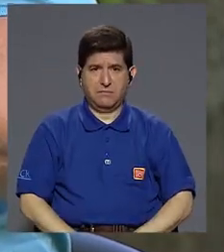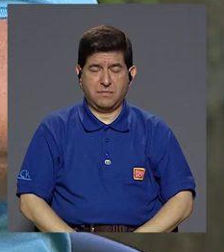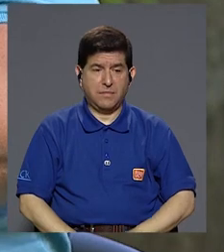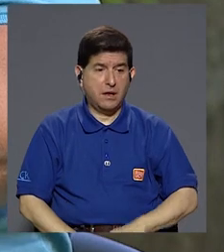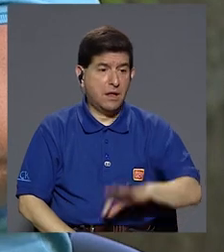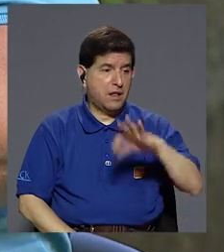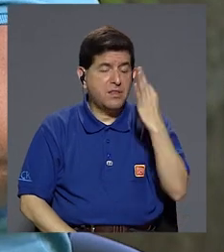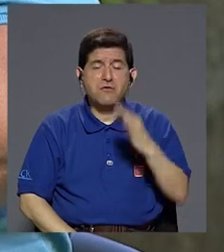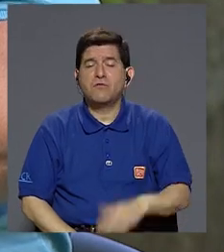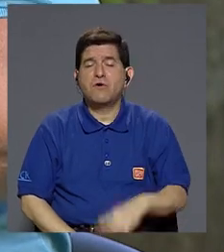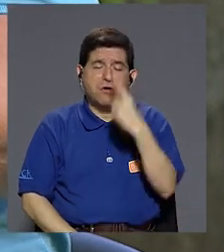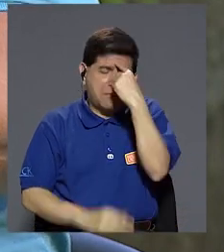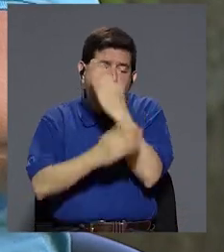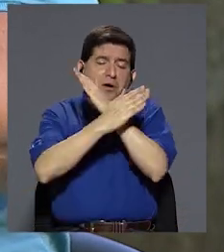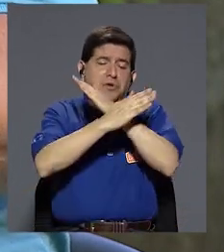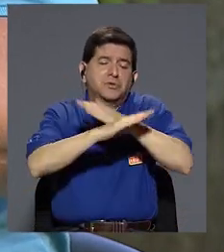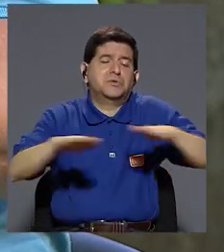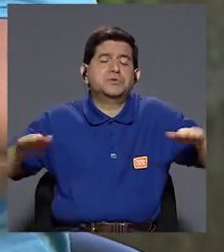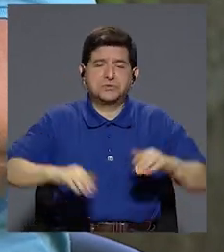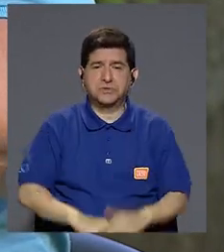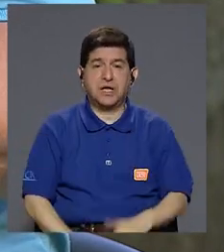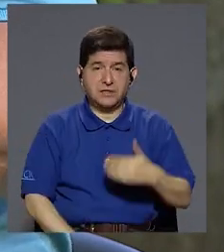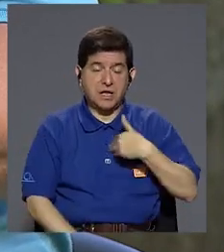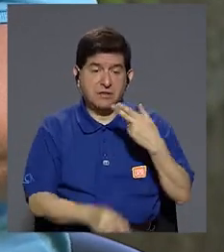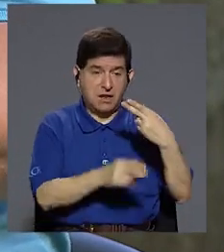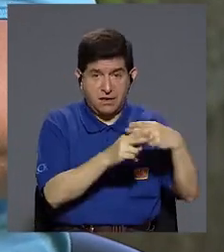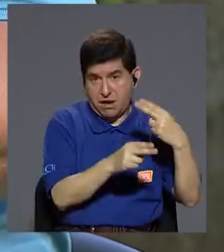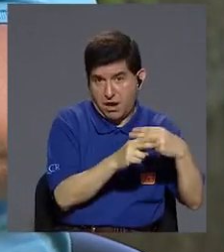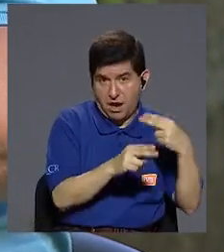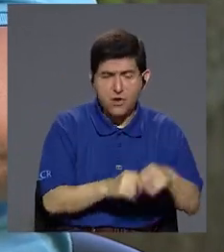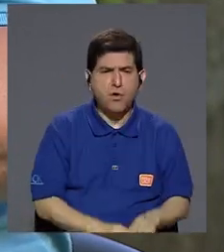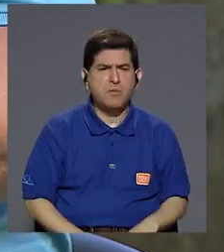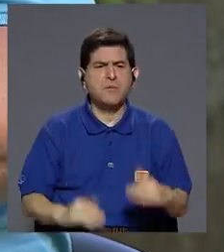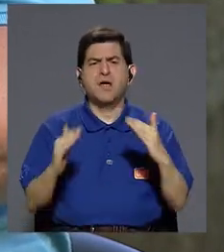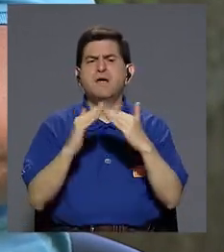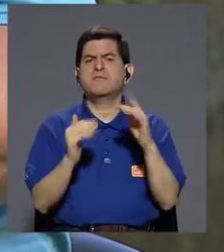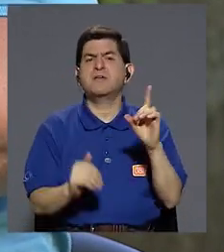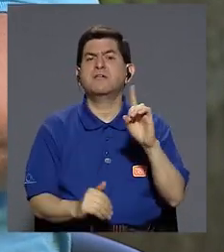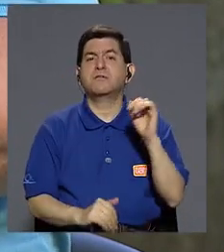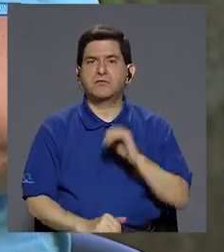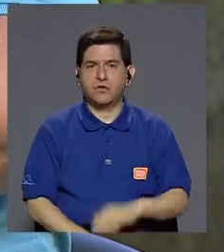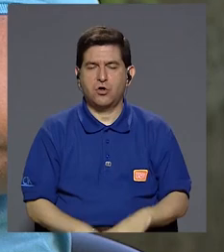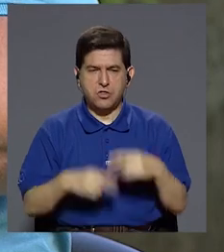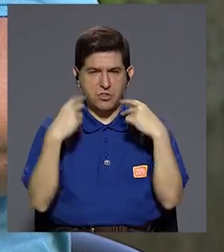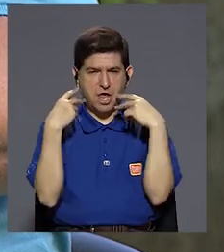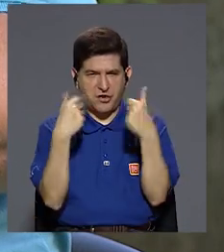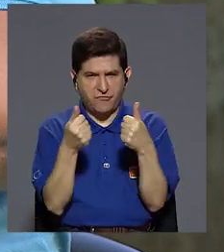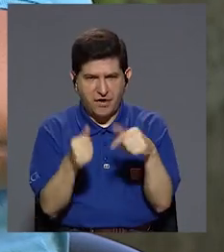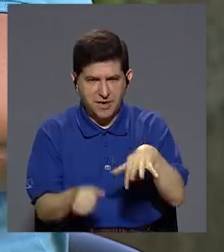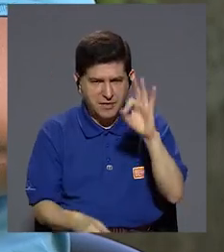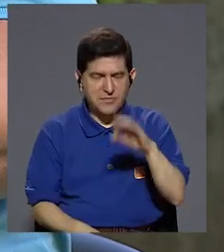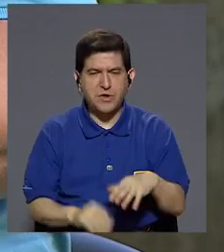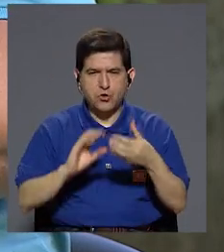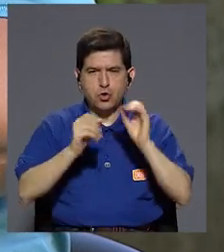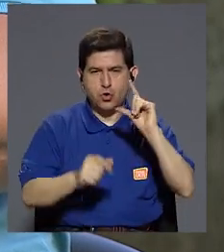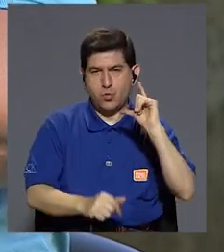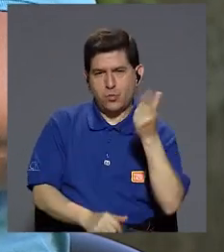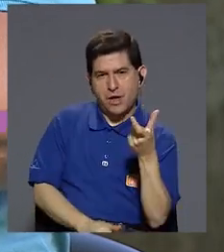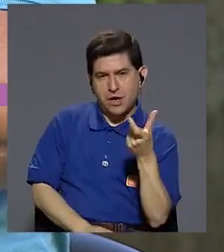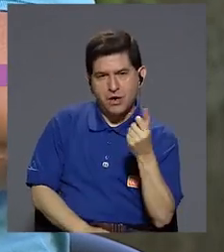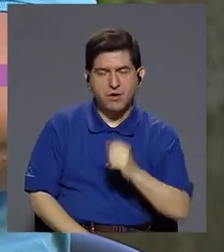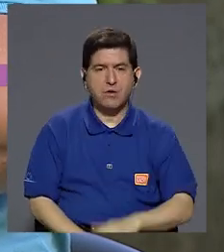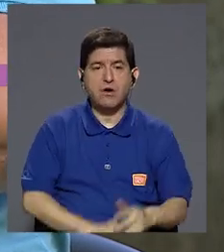de la manera más inocente, tienen el nombre, donde vive el niño, rápidamente consiguen su número de cédula